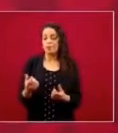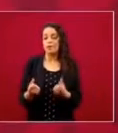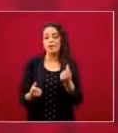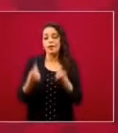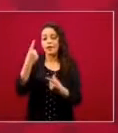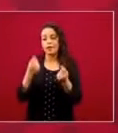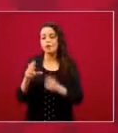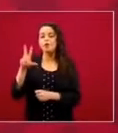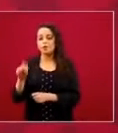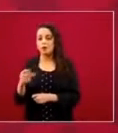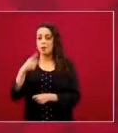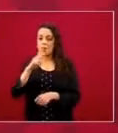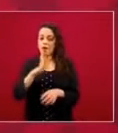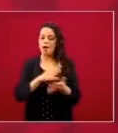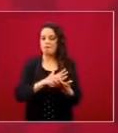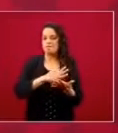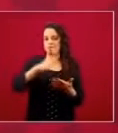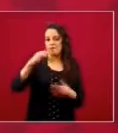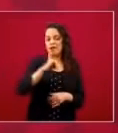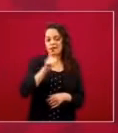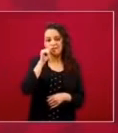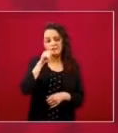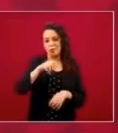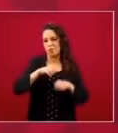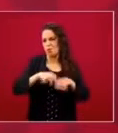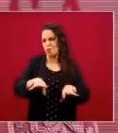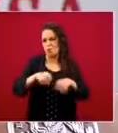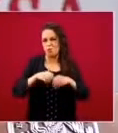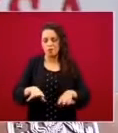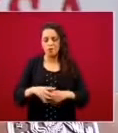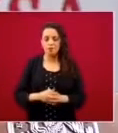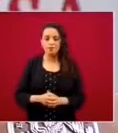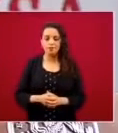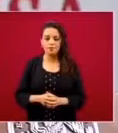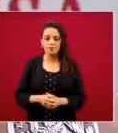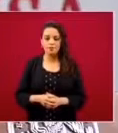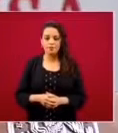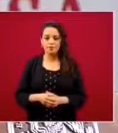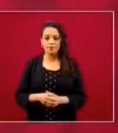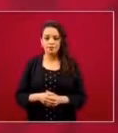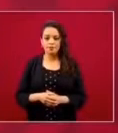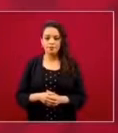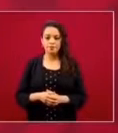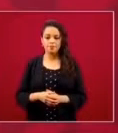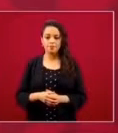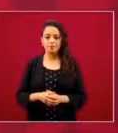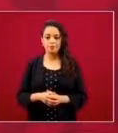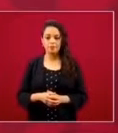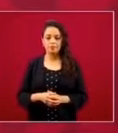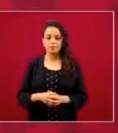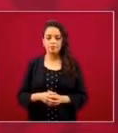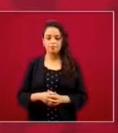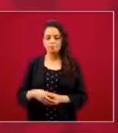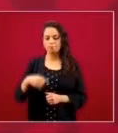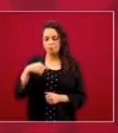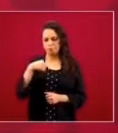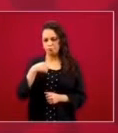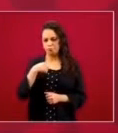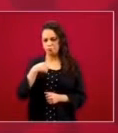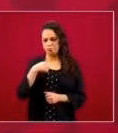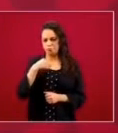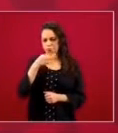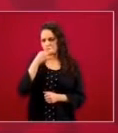mandé a hacer un análisis, no